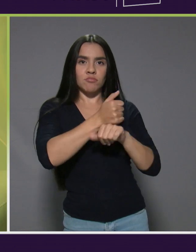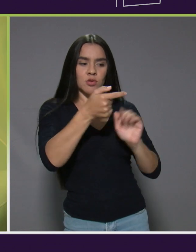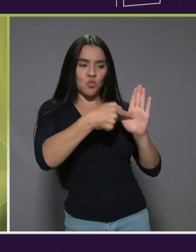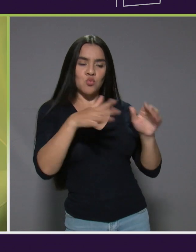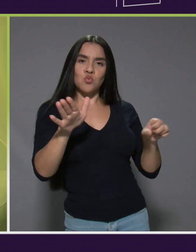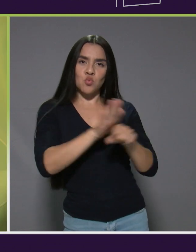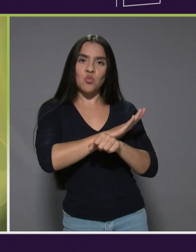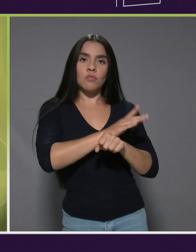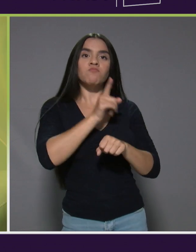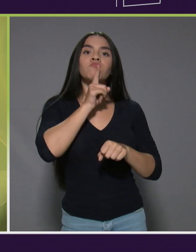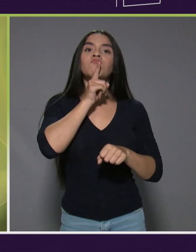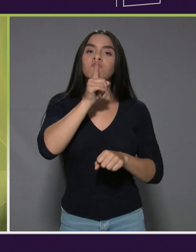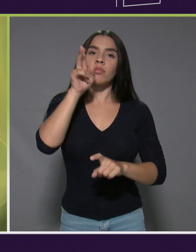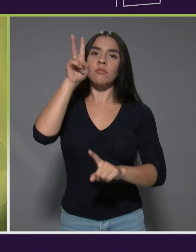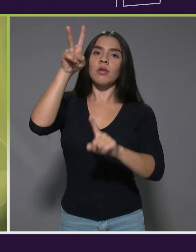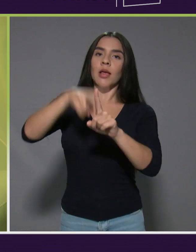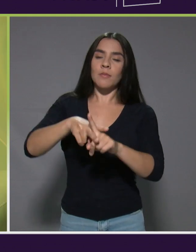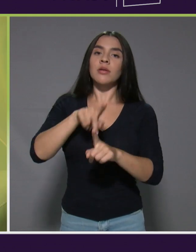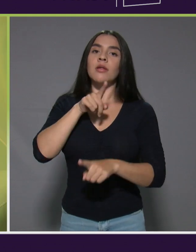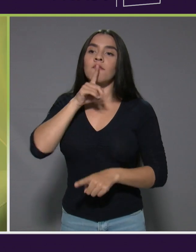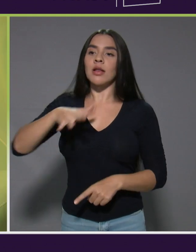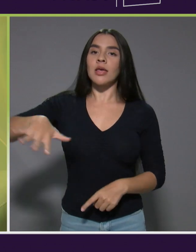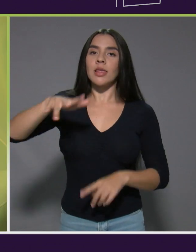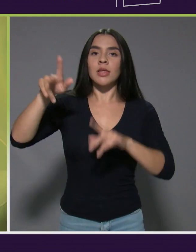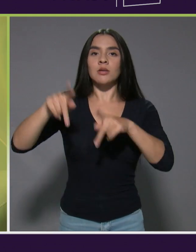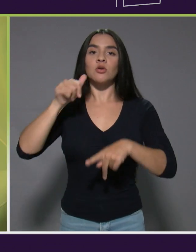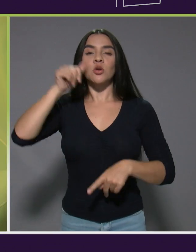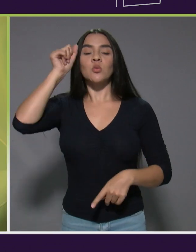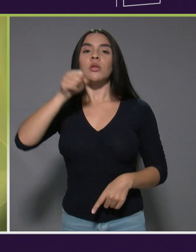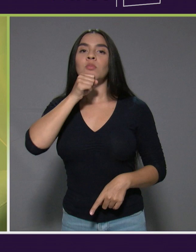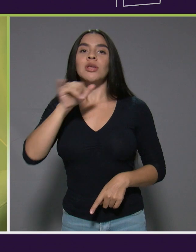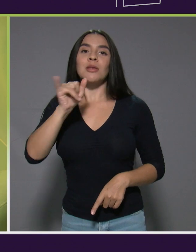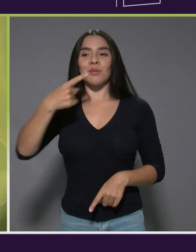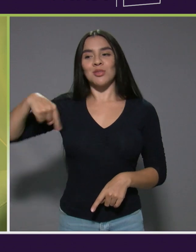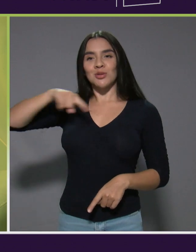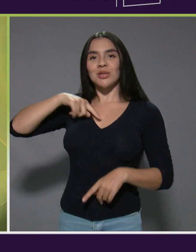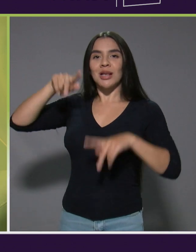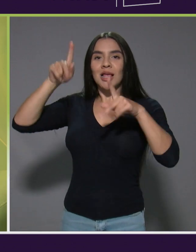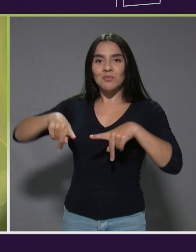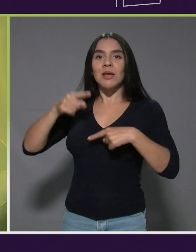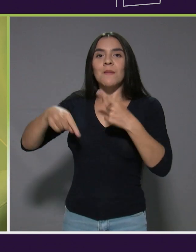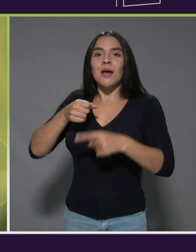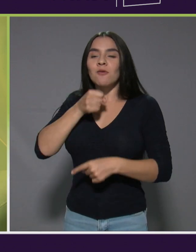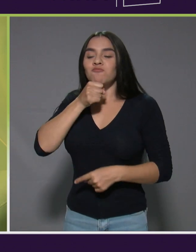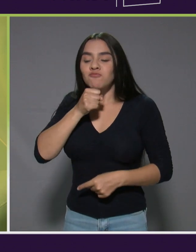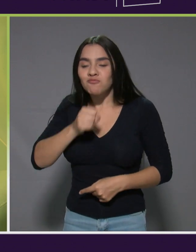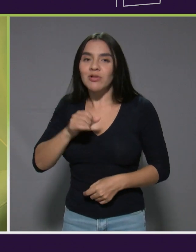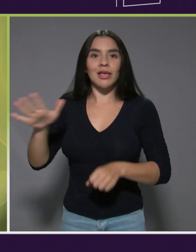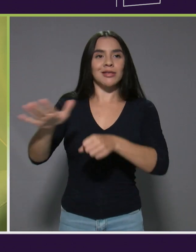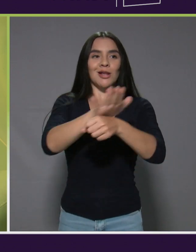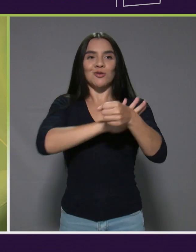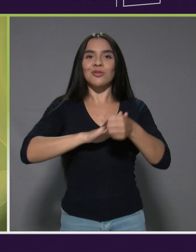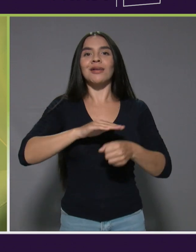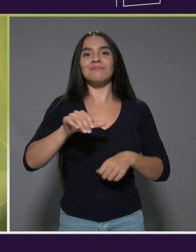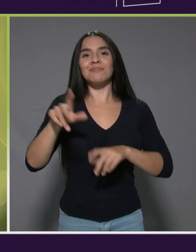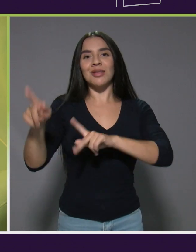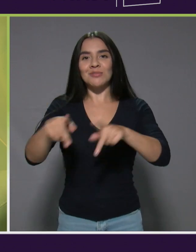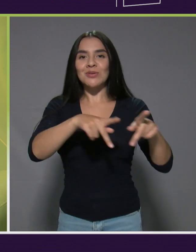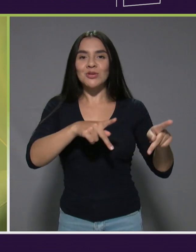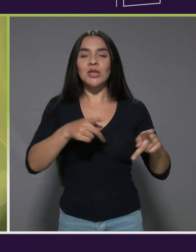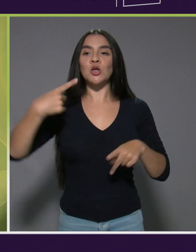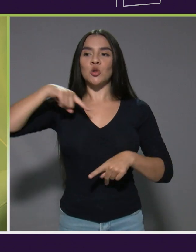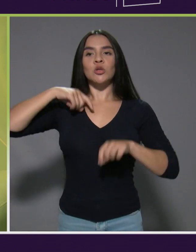traduzca en la realidad de las personas adultas mayores y de todas las personas que vamos envejeciendo, que somos el total de la población, y que podemos ir